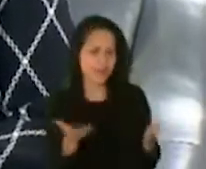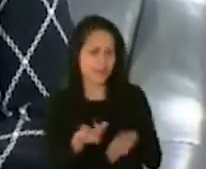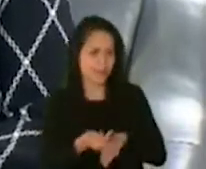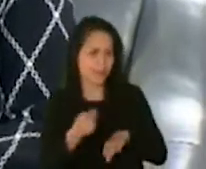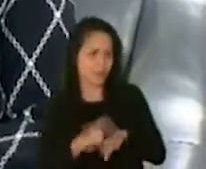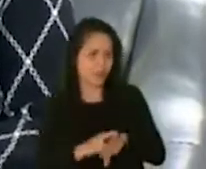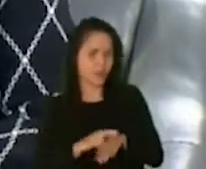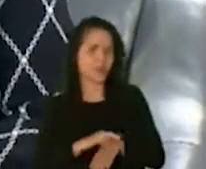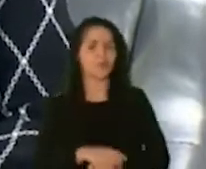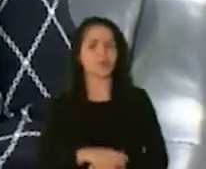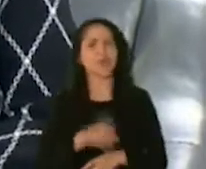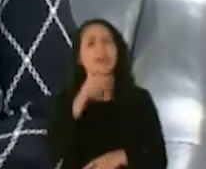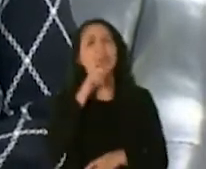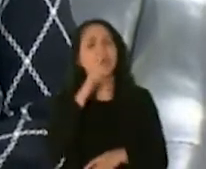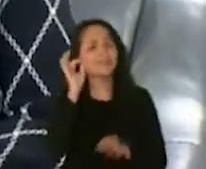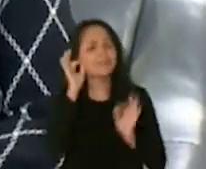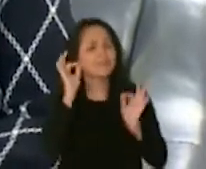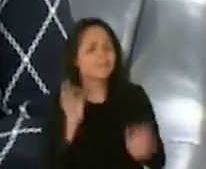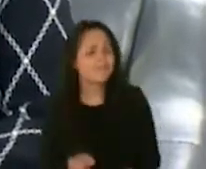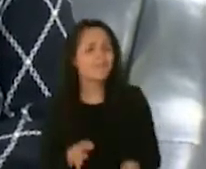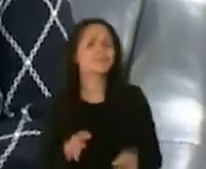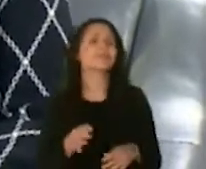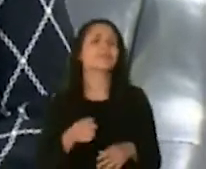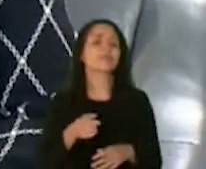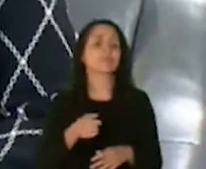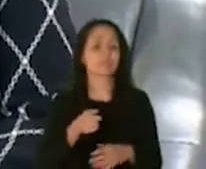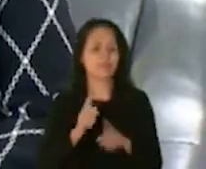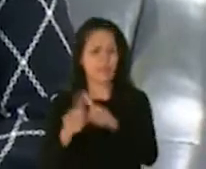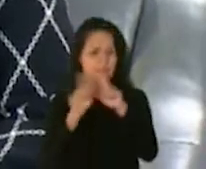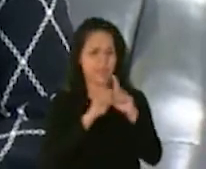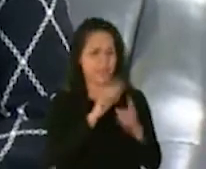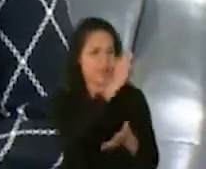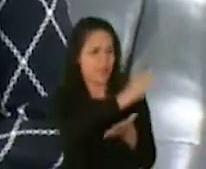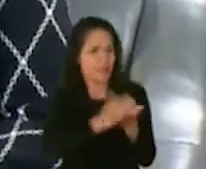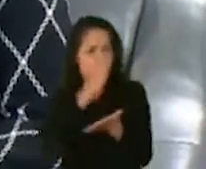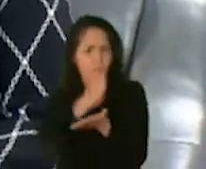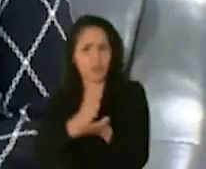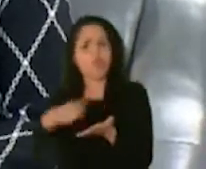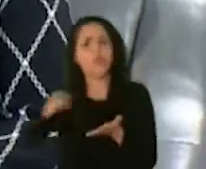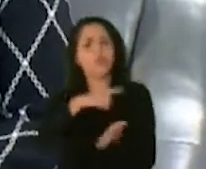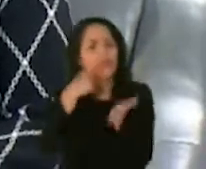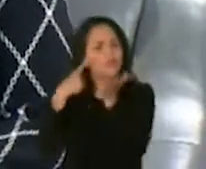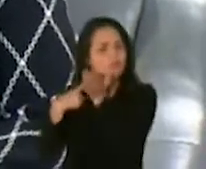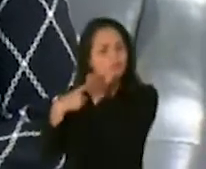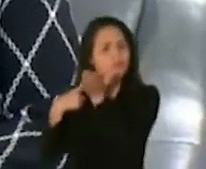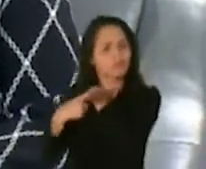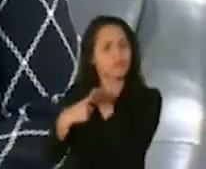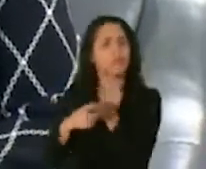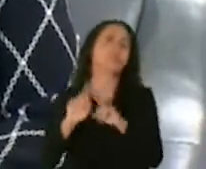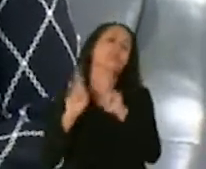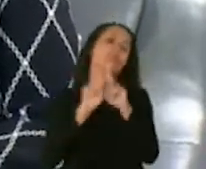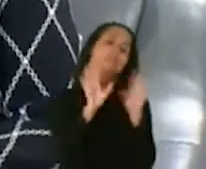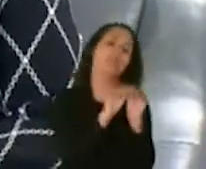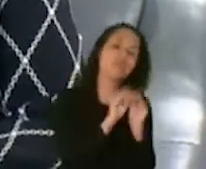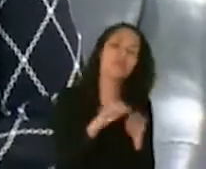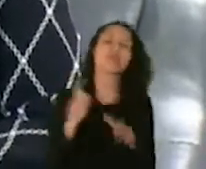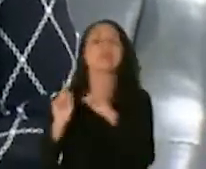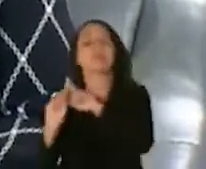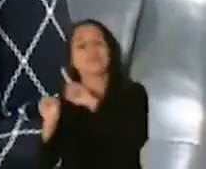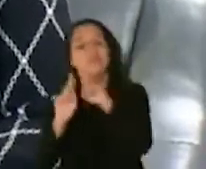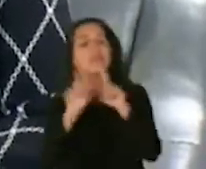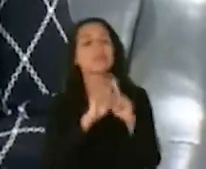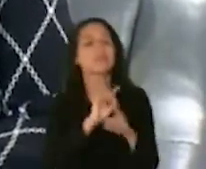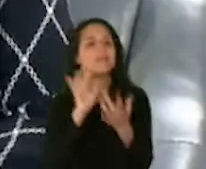y quién determina? Las diferentes fases de las cuales ustedes han estado hablando, ¿verdad?, en diferentes reuniones, diferentes medios.